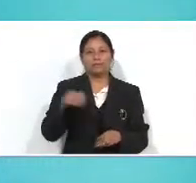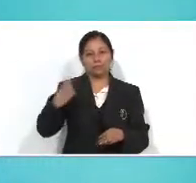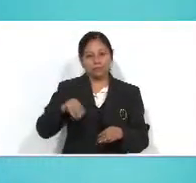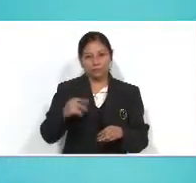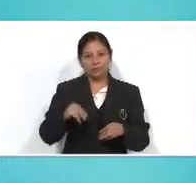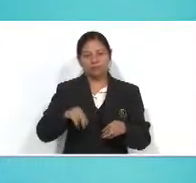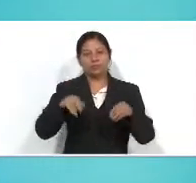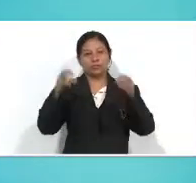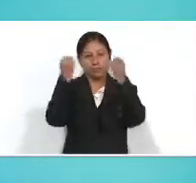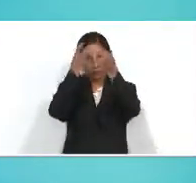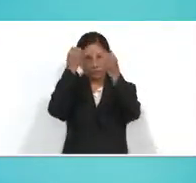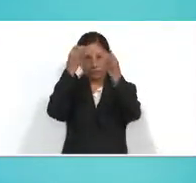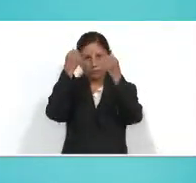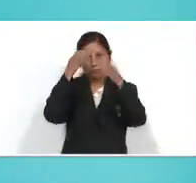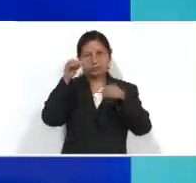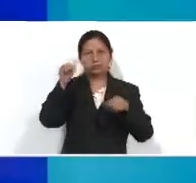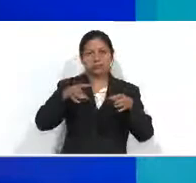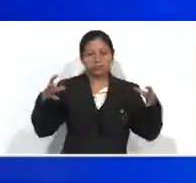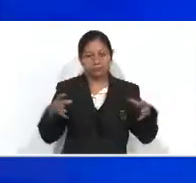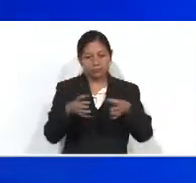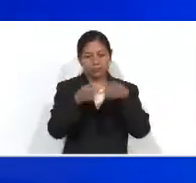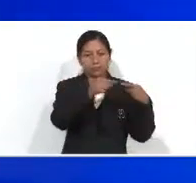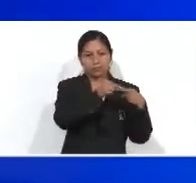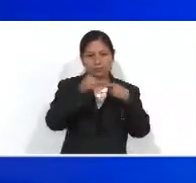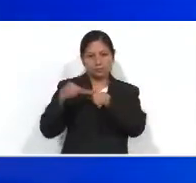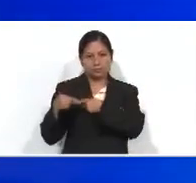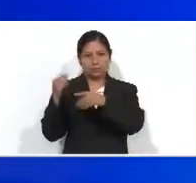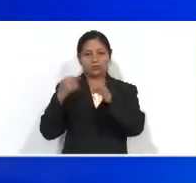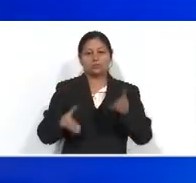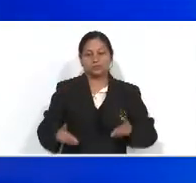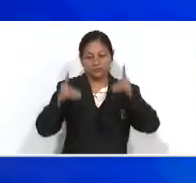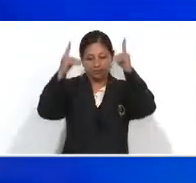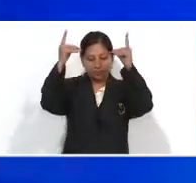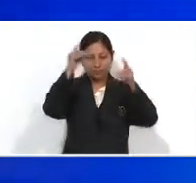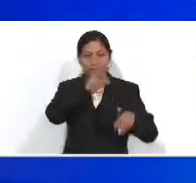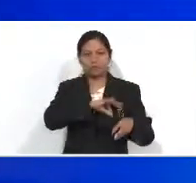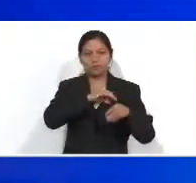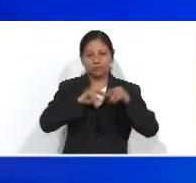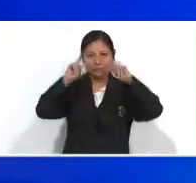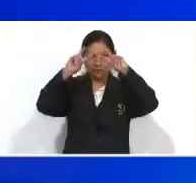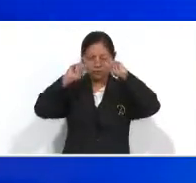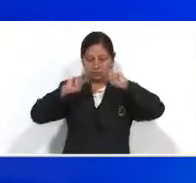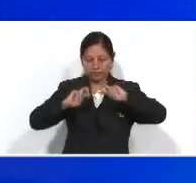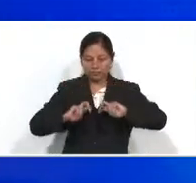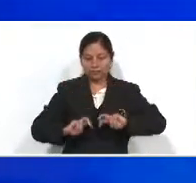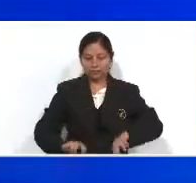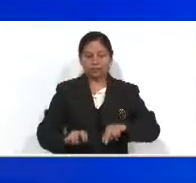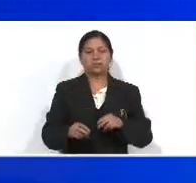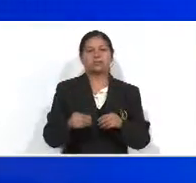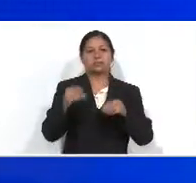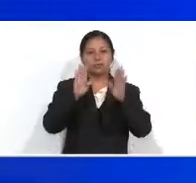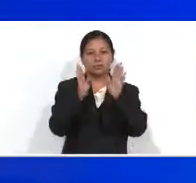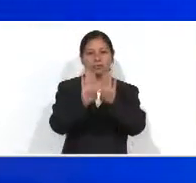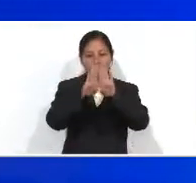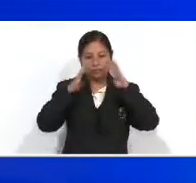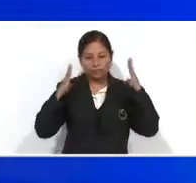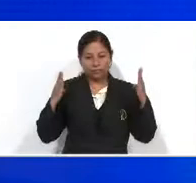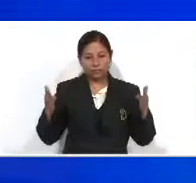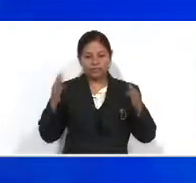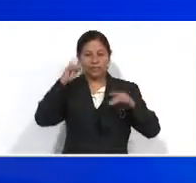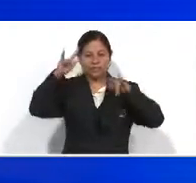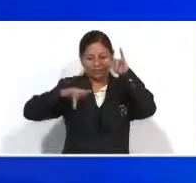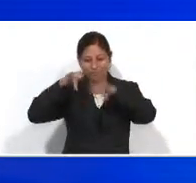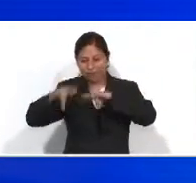Arrancamos directamente con la información, la Comisión Específica de Protección y Desarrollo Social analizó las acciones a seguir para la reactivación del sector